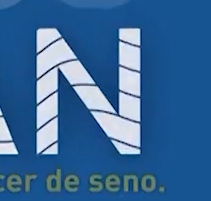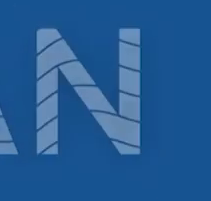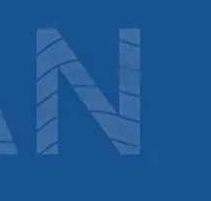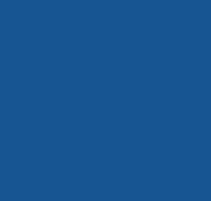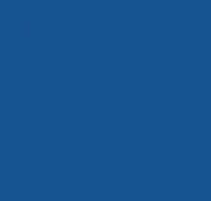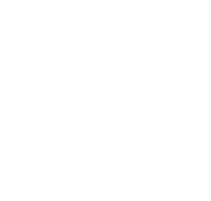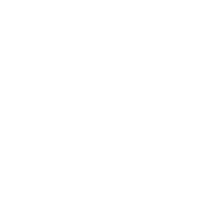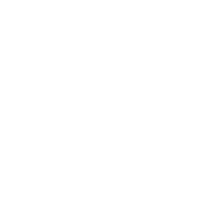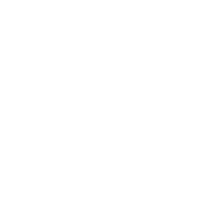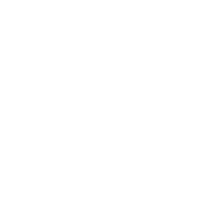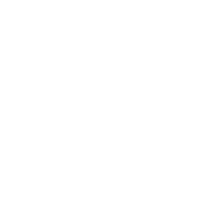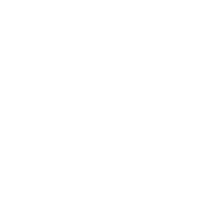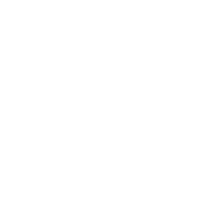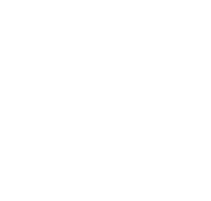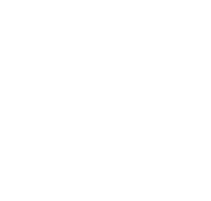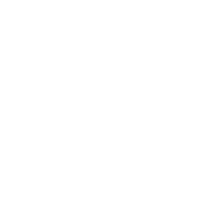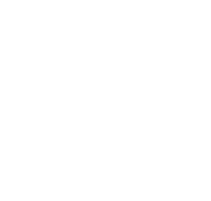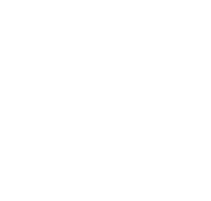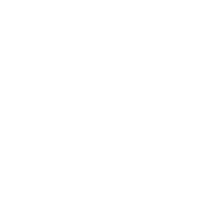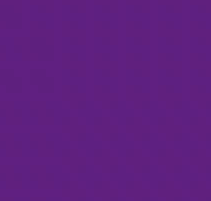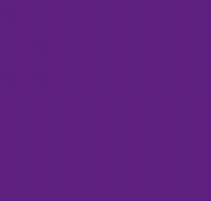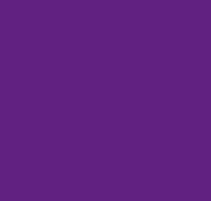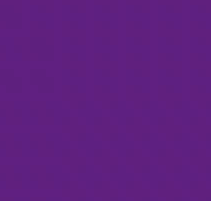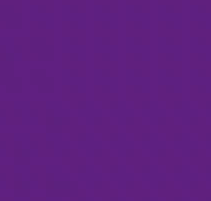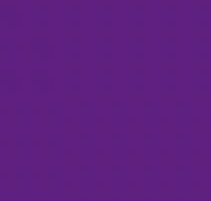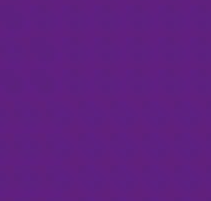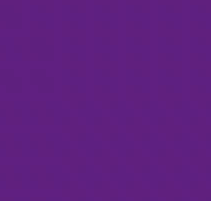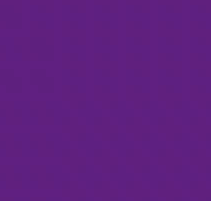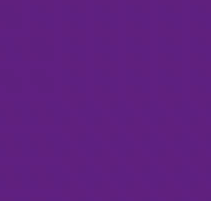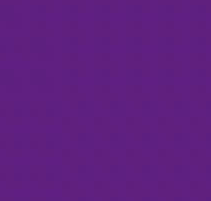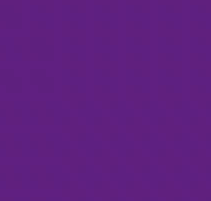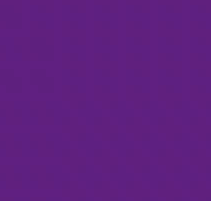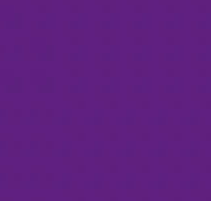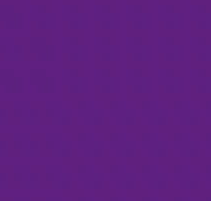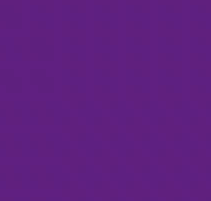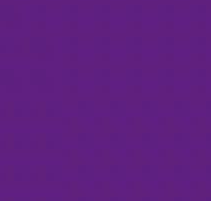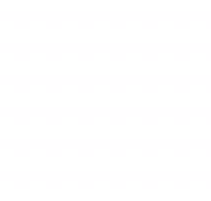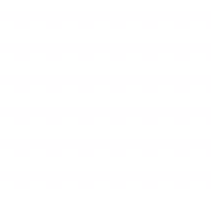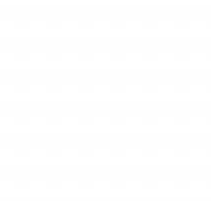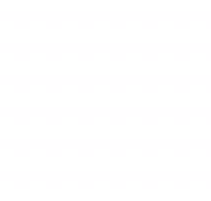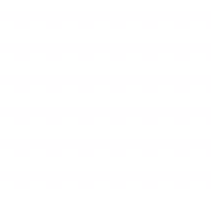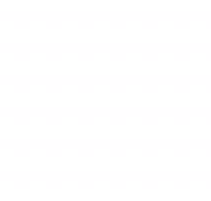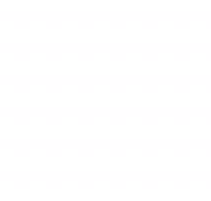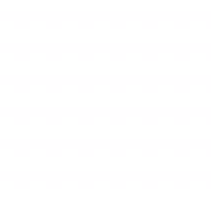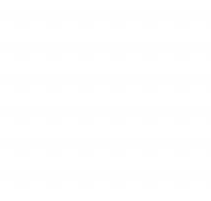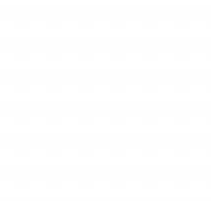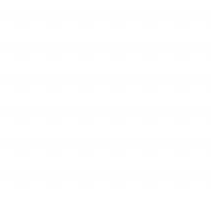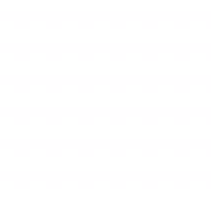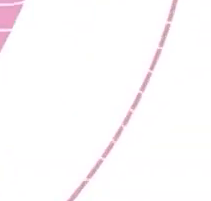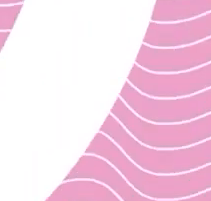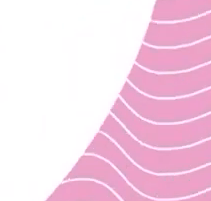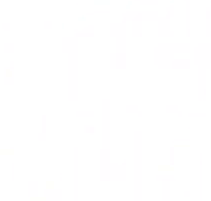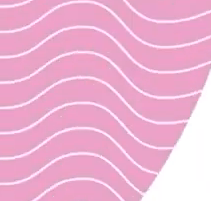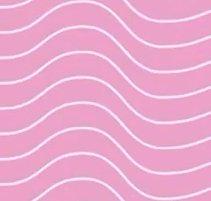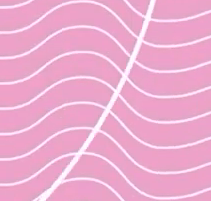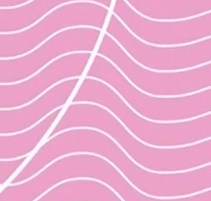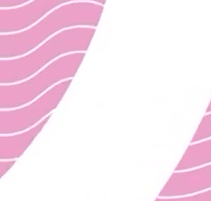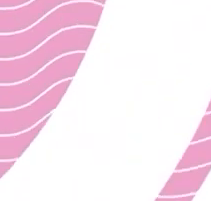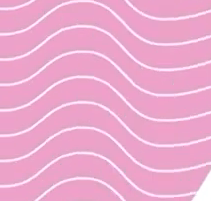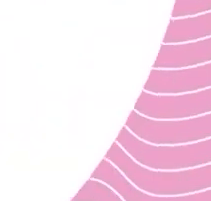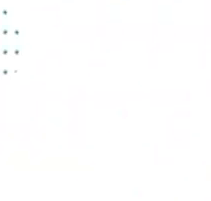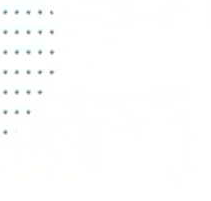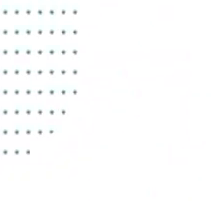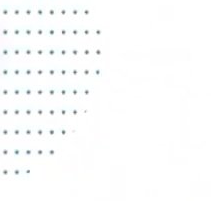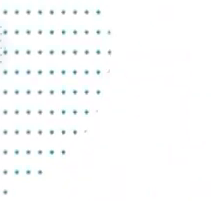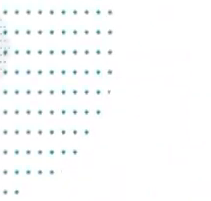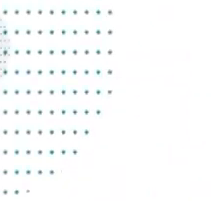cáncer de seno. Hazte mensualmente el autoexamen, visita anualmente a tu ginecólogo y pon atención a cualquier cambio en tus senos. Y